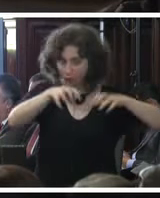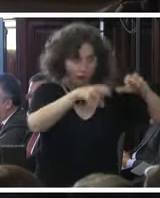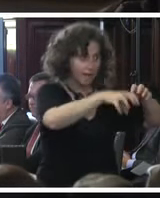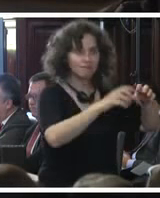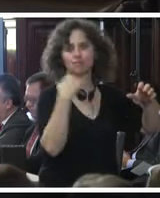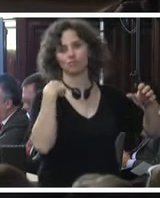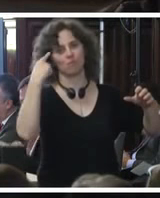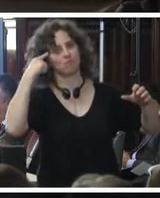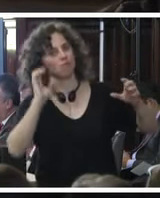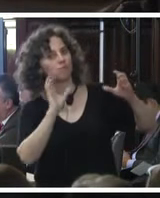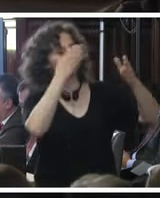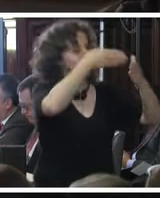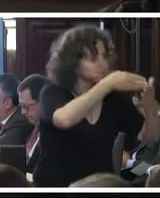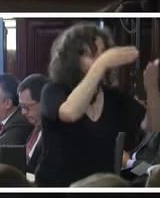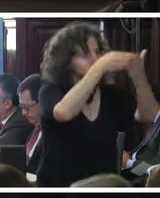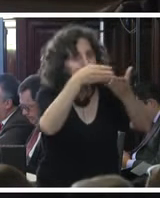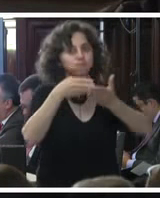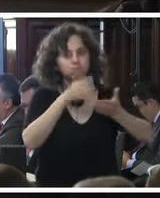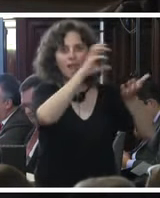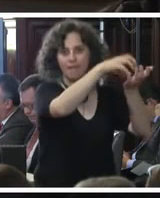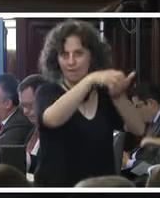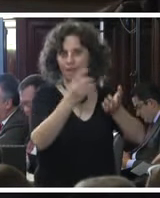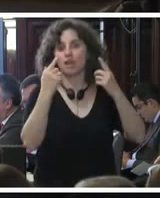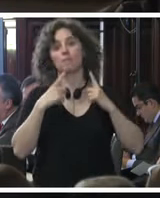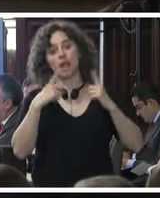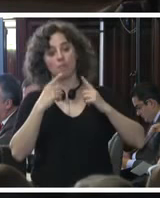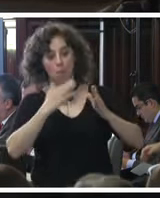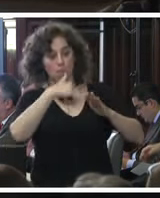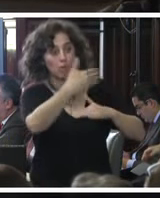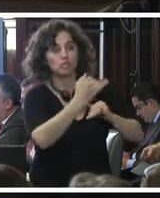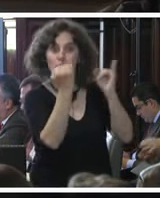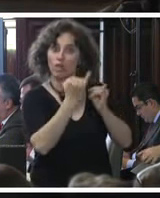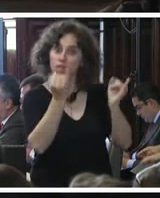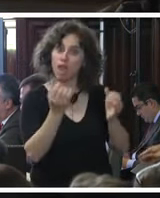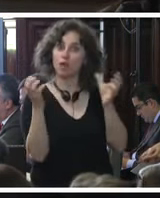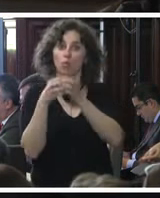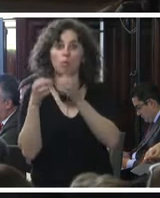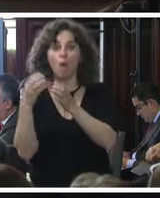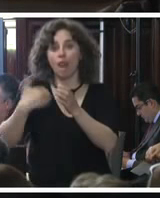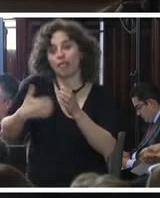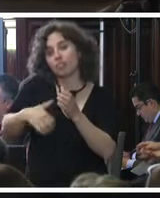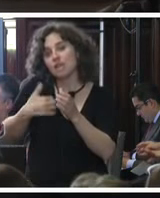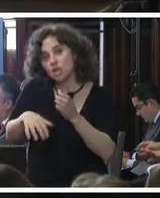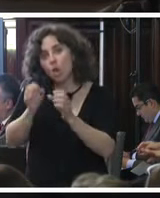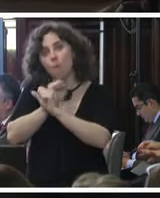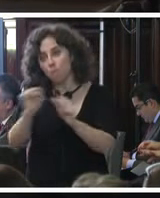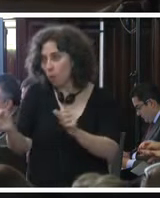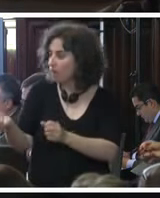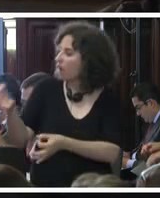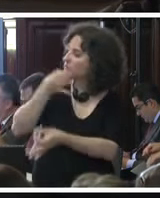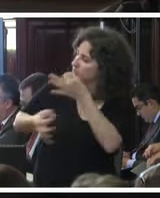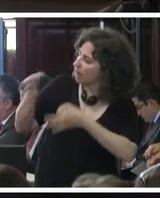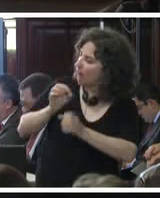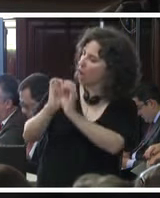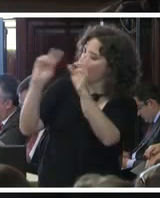consideramos de necesaria revisión lo que esperamos es que en los próximos días el equipo argentino nos dé sus conclusiones